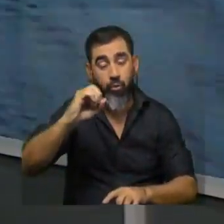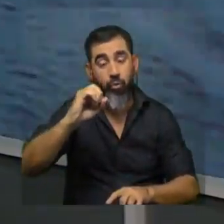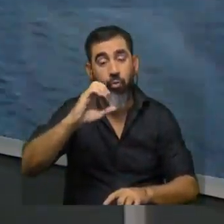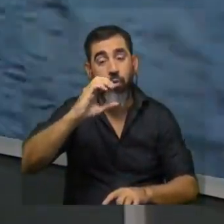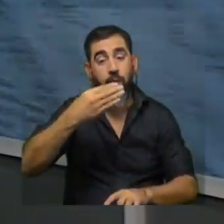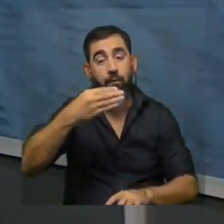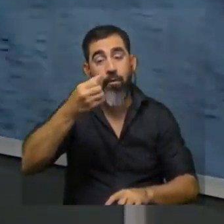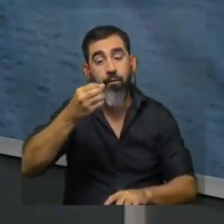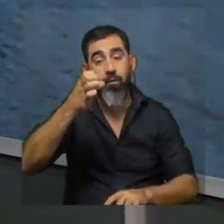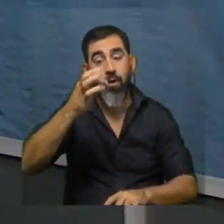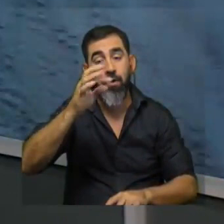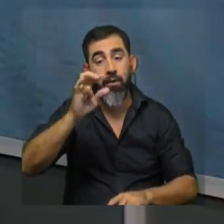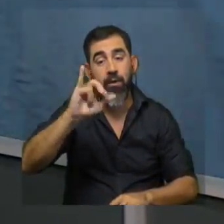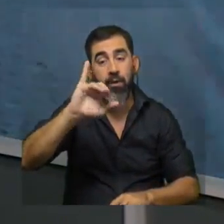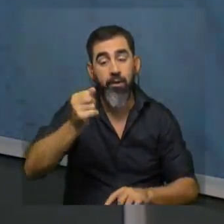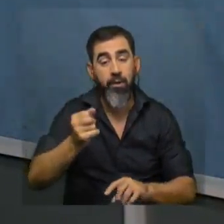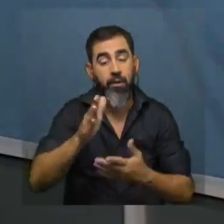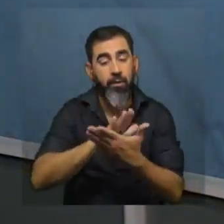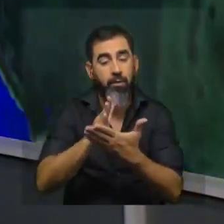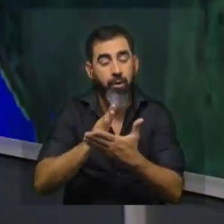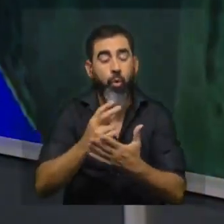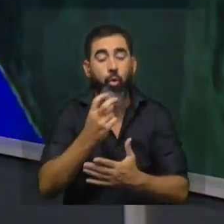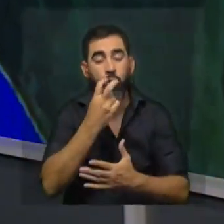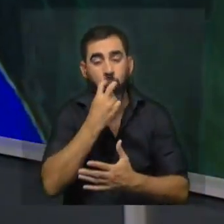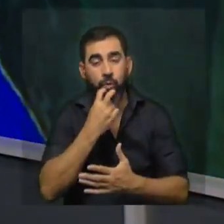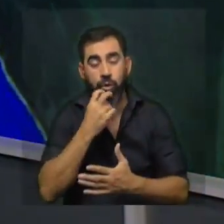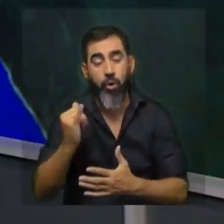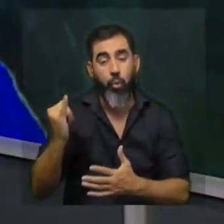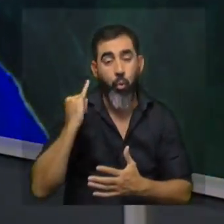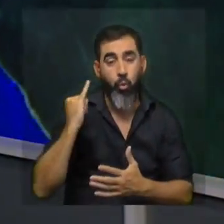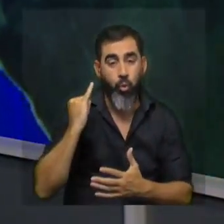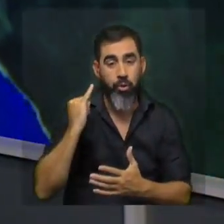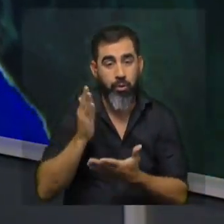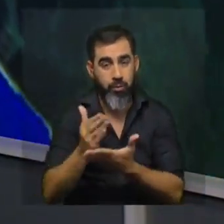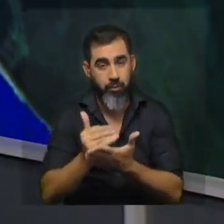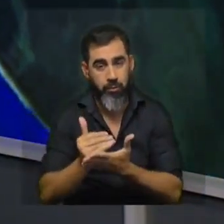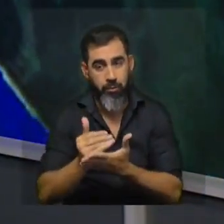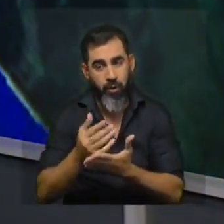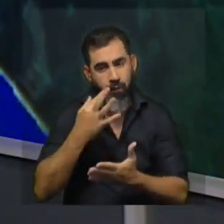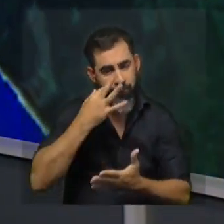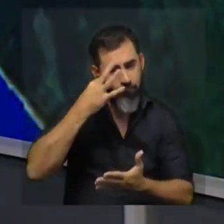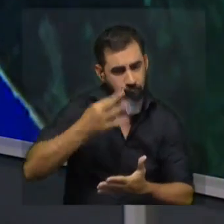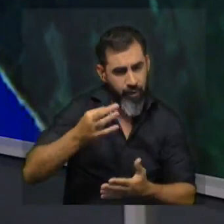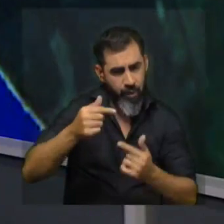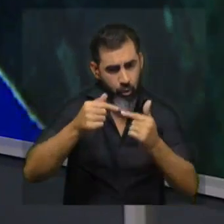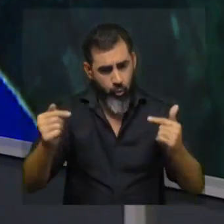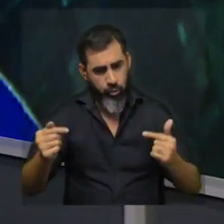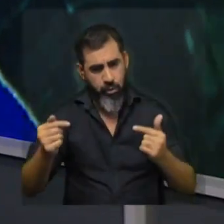país, sobre todo en los litorales de Colonia y San José. ¿Qué hay de cierto en esa afirmación?